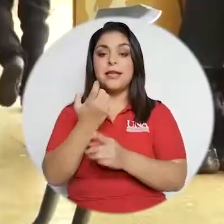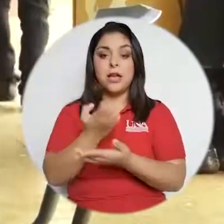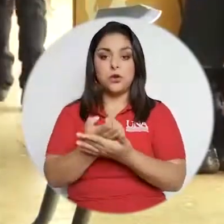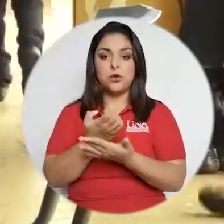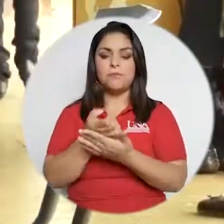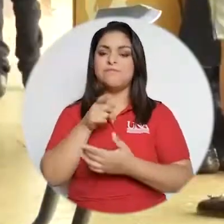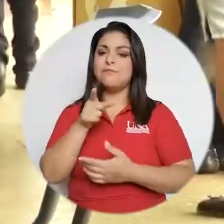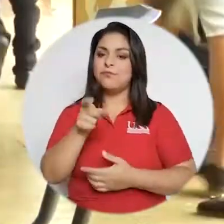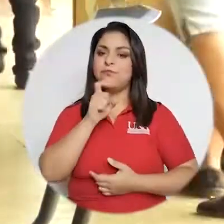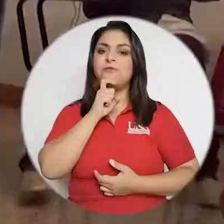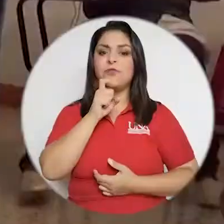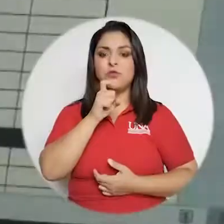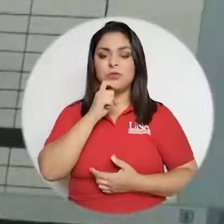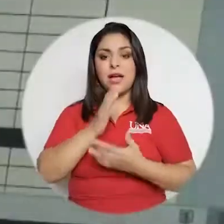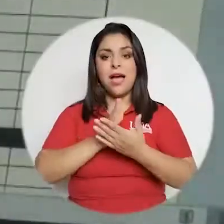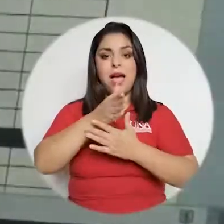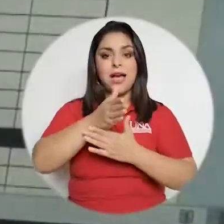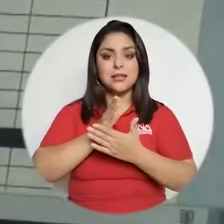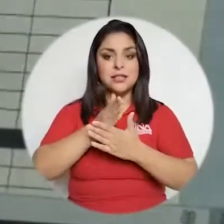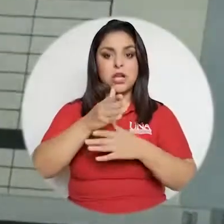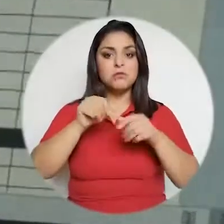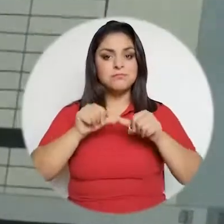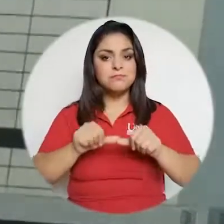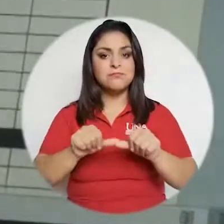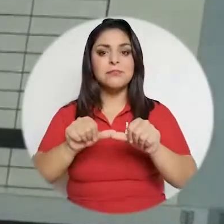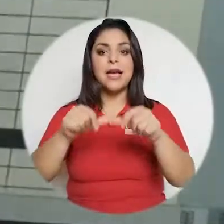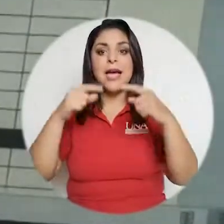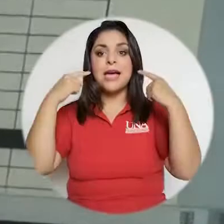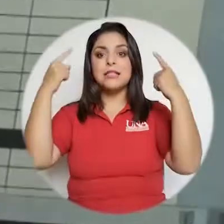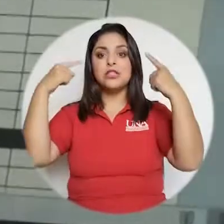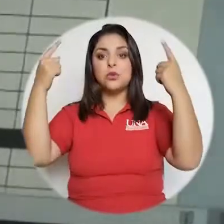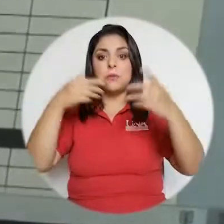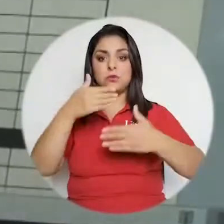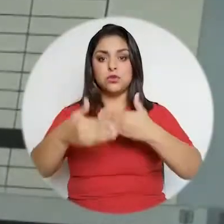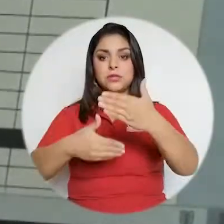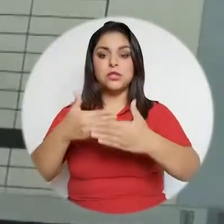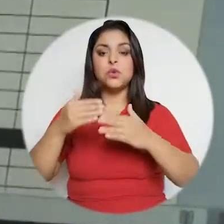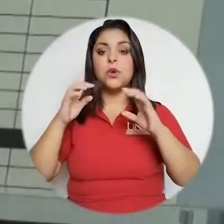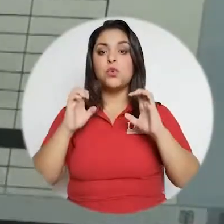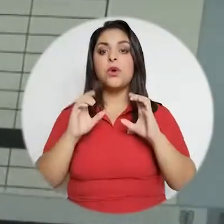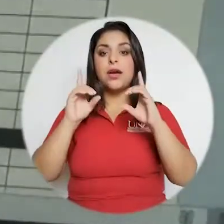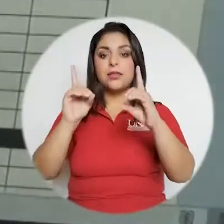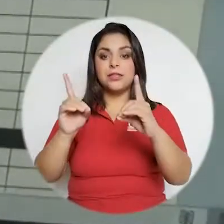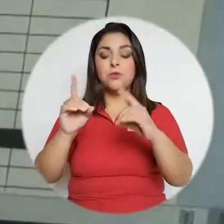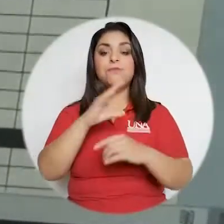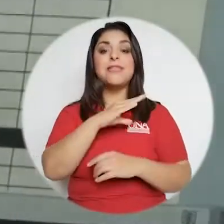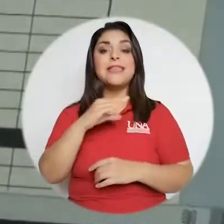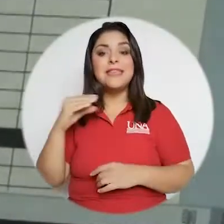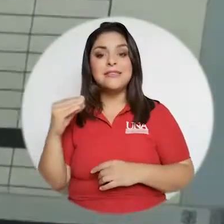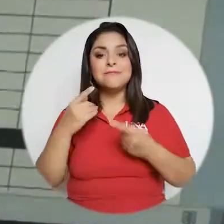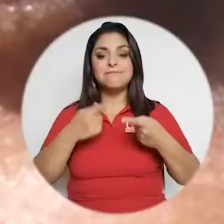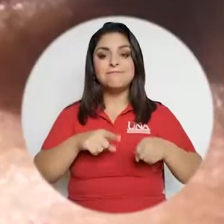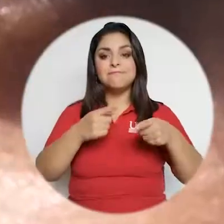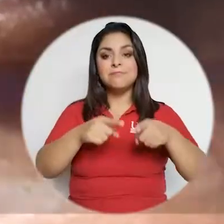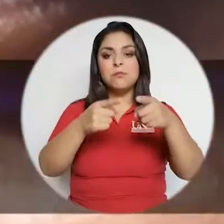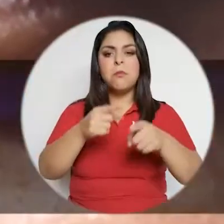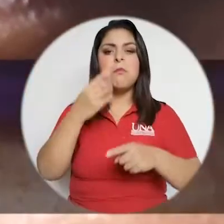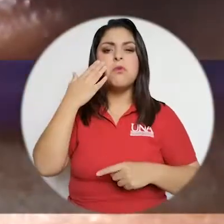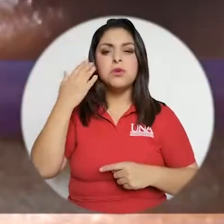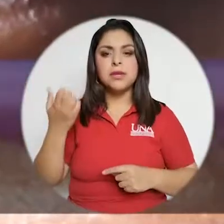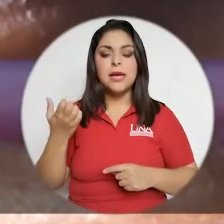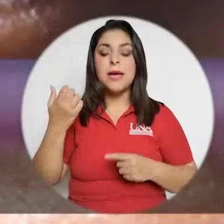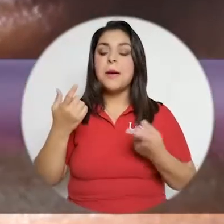dificulta el acceso, permanencia y éxito en el proceso educativo y consecuencia porque las personas